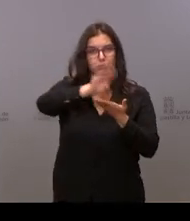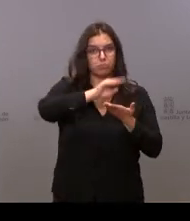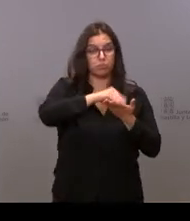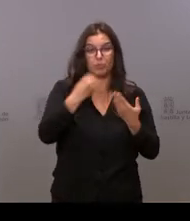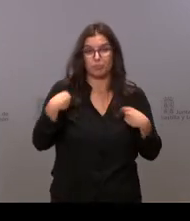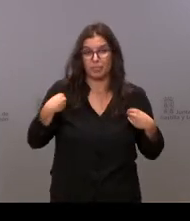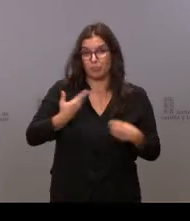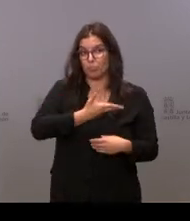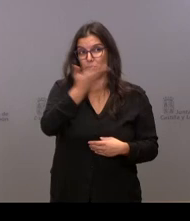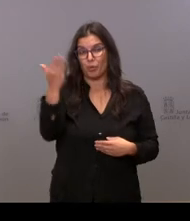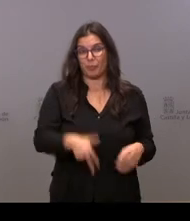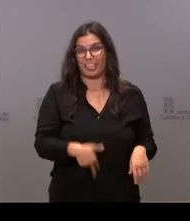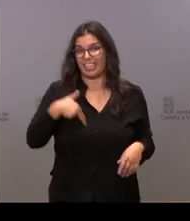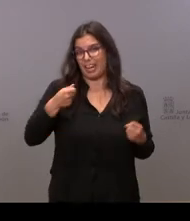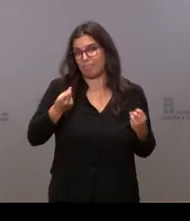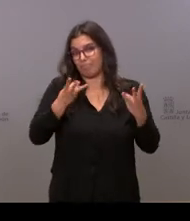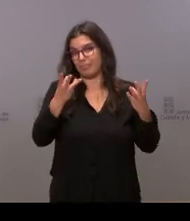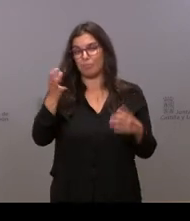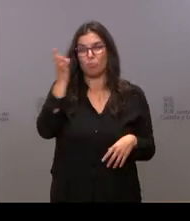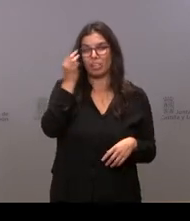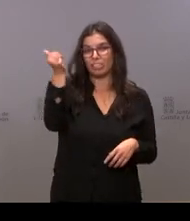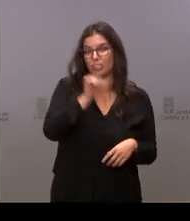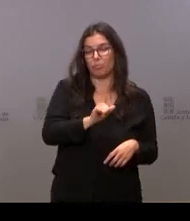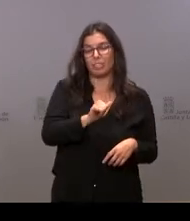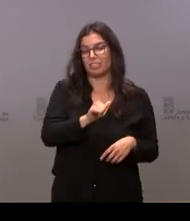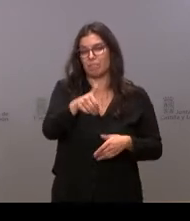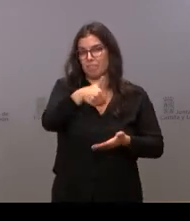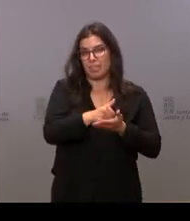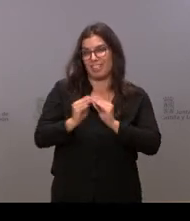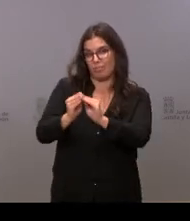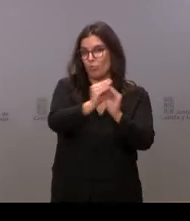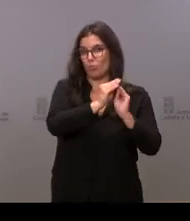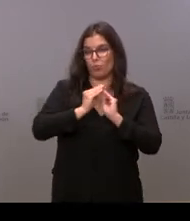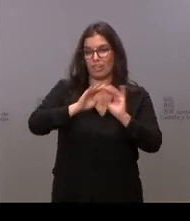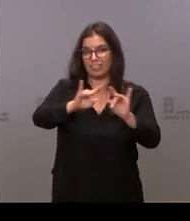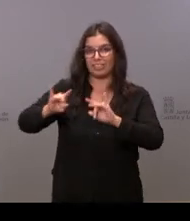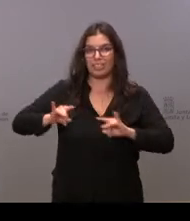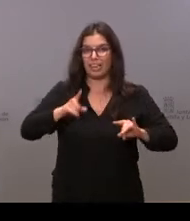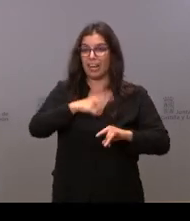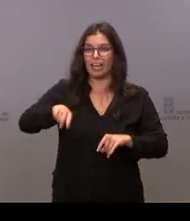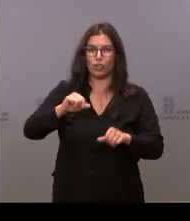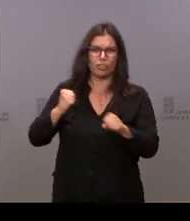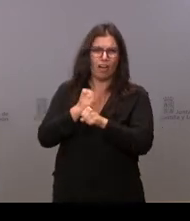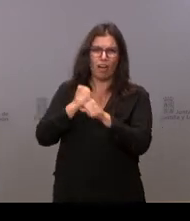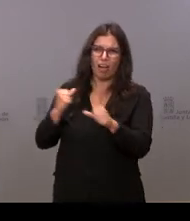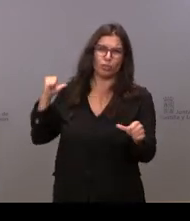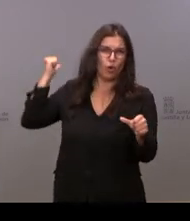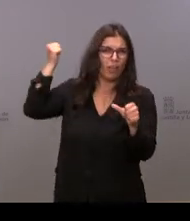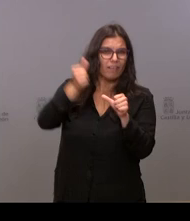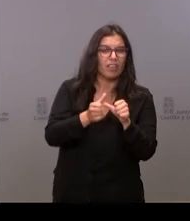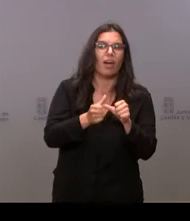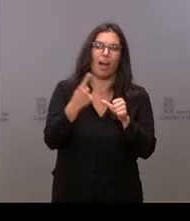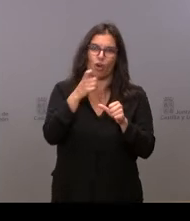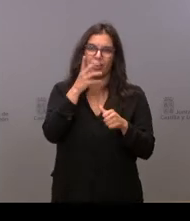demandas de las miles y miles de mujeres y hombres de nuestra tierra, que lo han dado todo y que necesitan nuestro